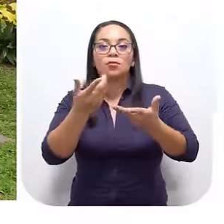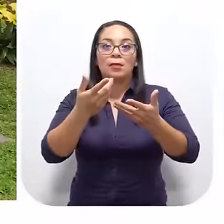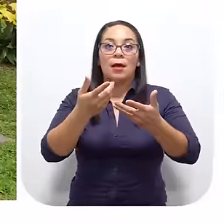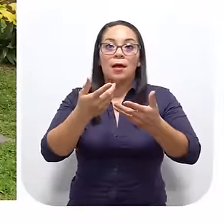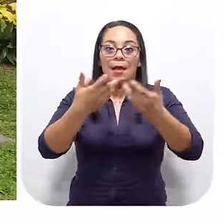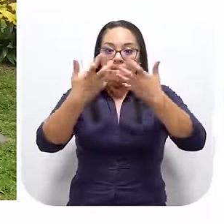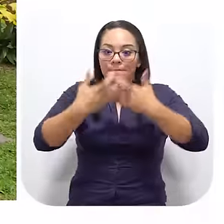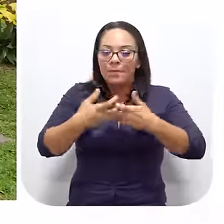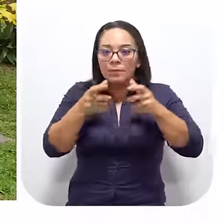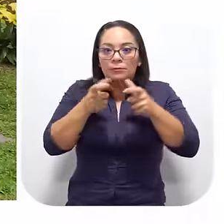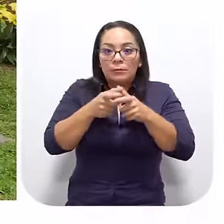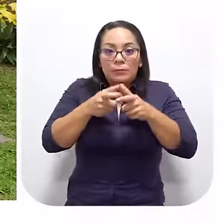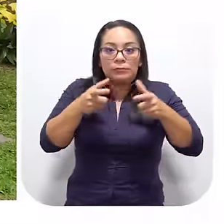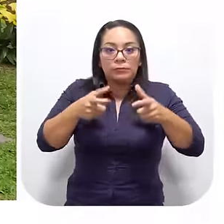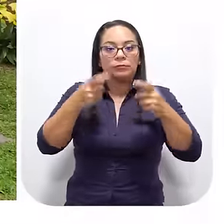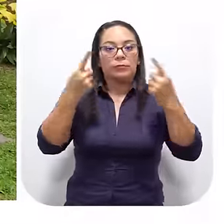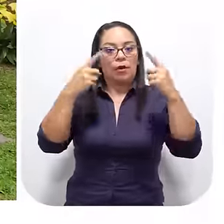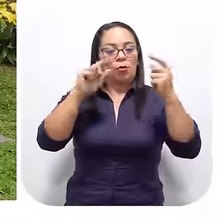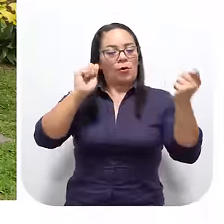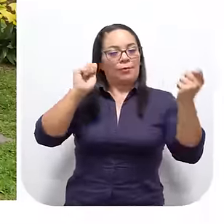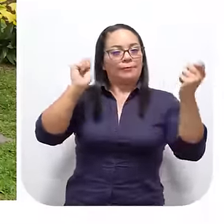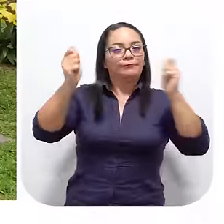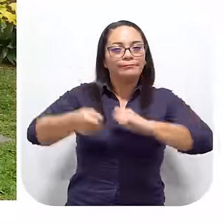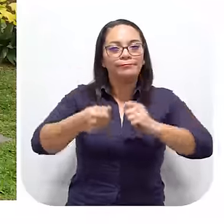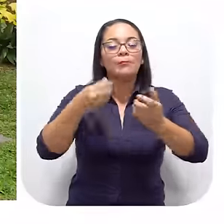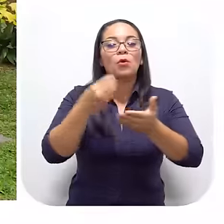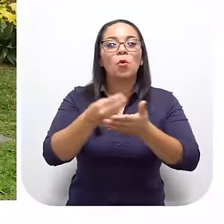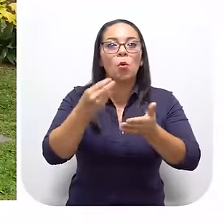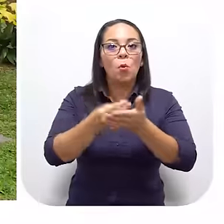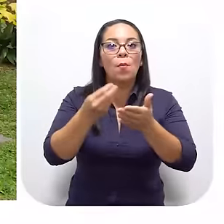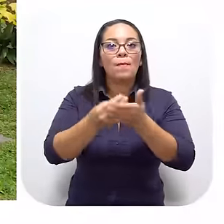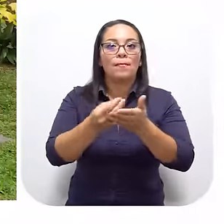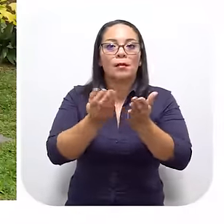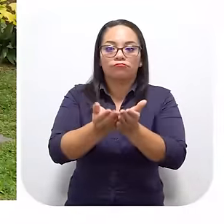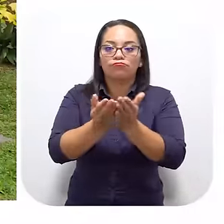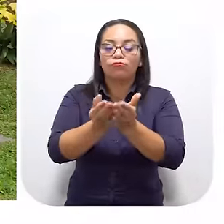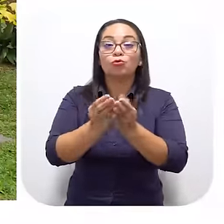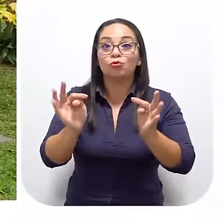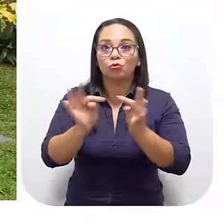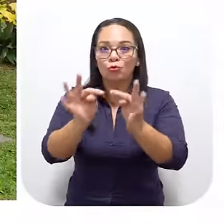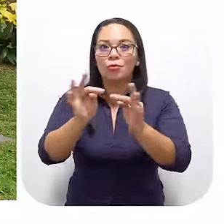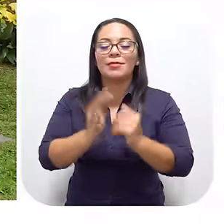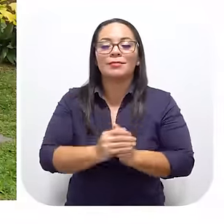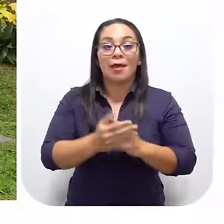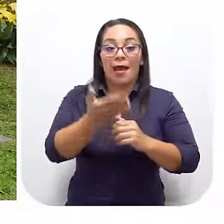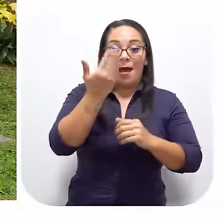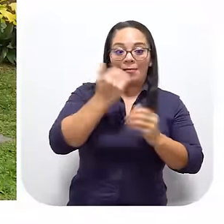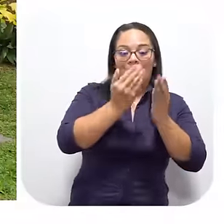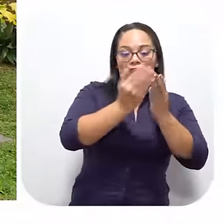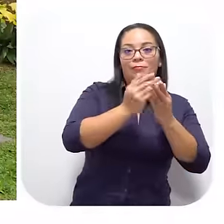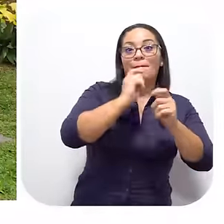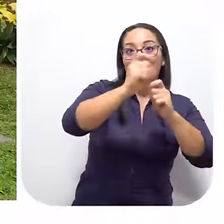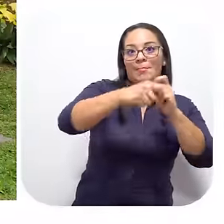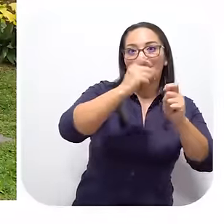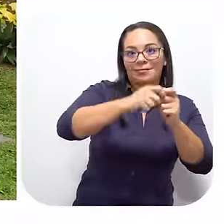Siempre con préstamos A los pequeños empresarios Para poder dar el salto Y comprar Embarcaciones turísticas Dejarlas